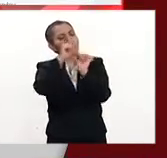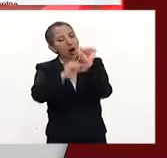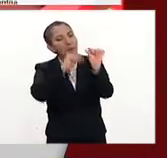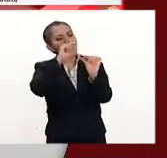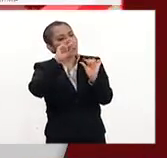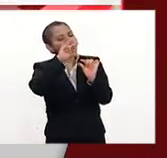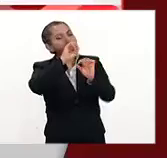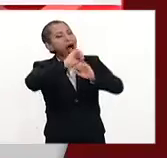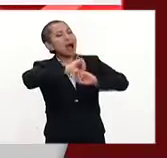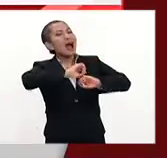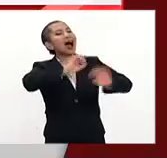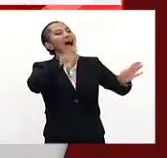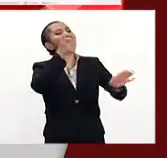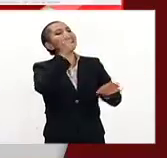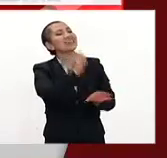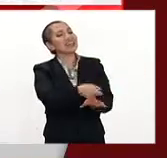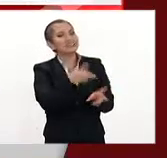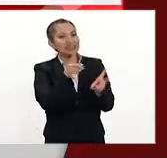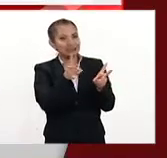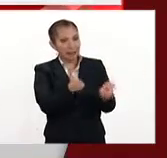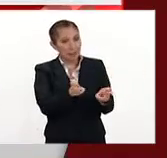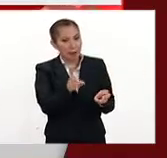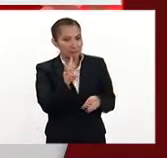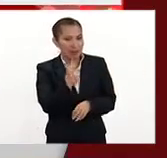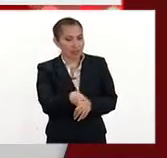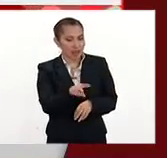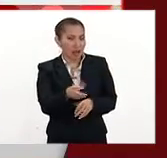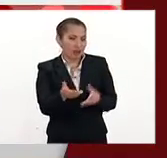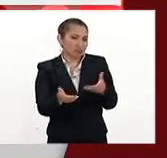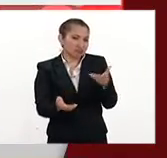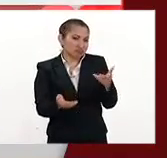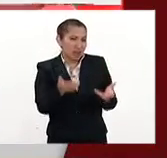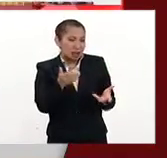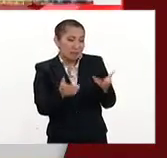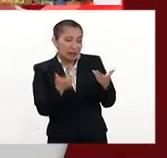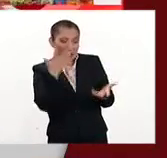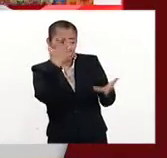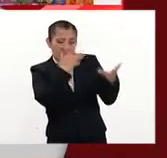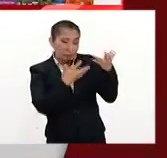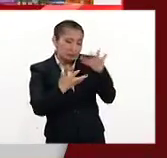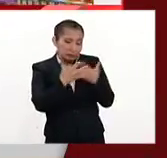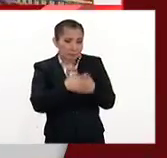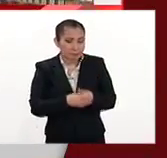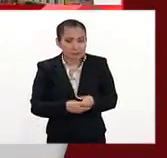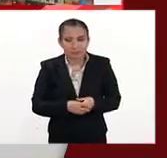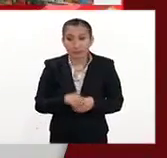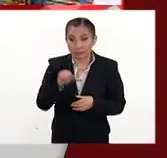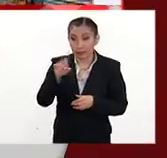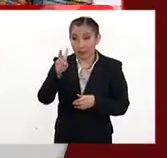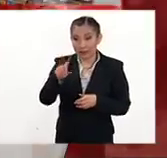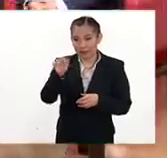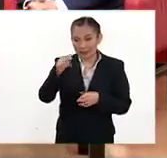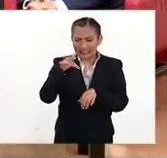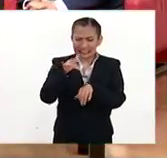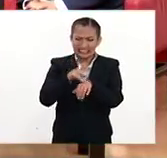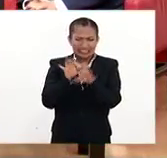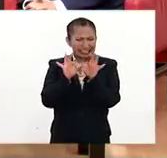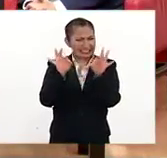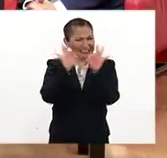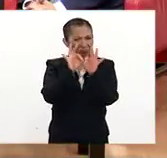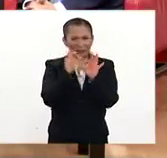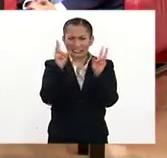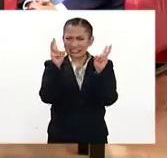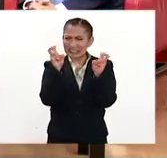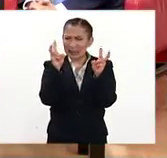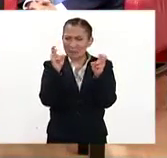se vaya esclareciendo todos estos temas que realmente a veces nos confunden a todos. Así es, Laura, tú has tocado un punto muy